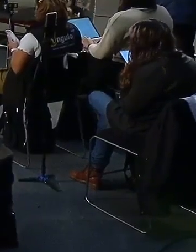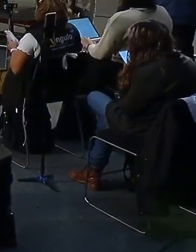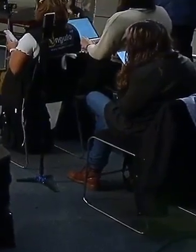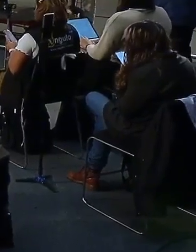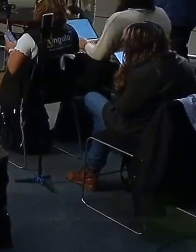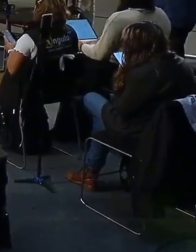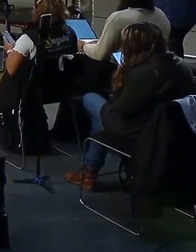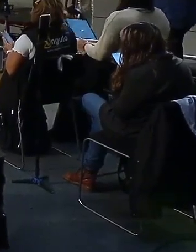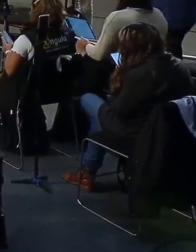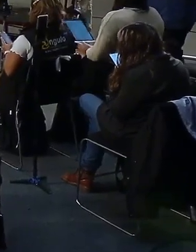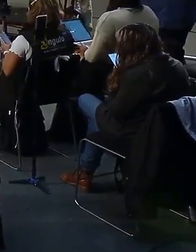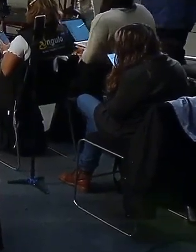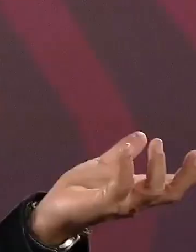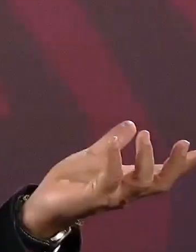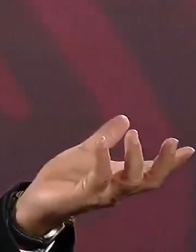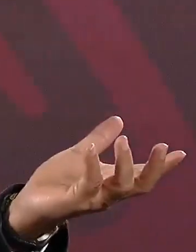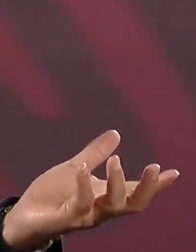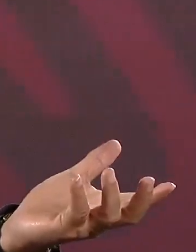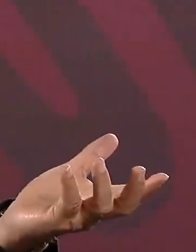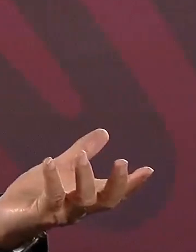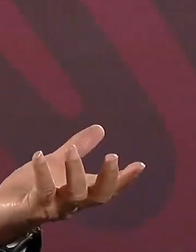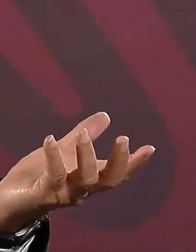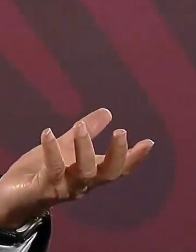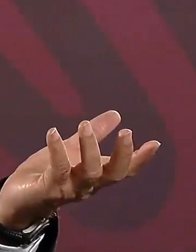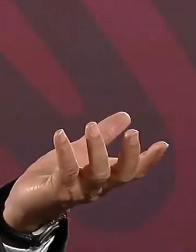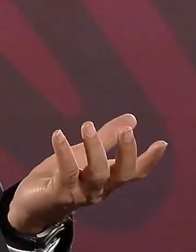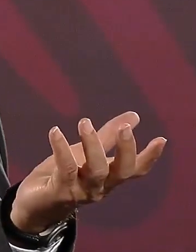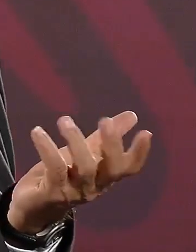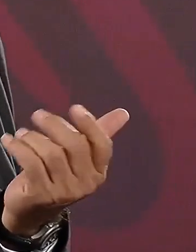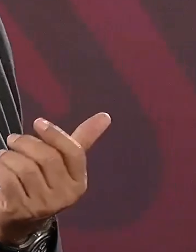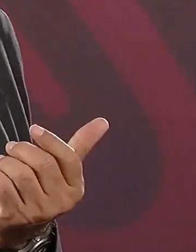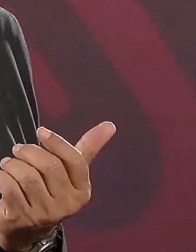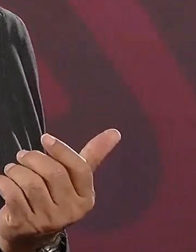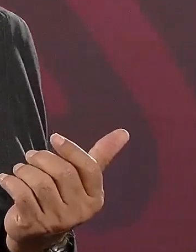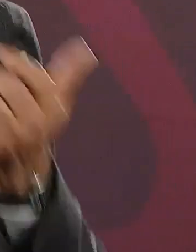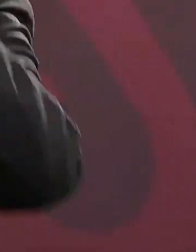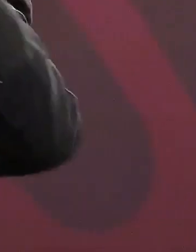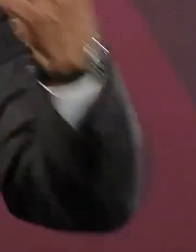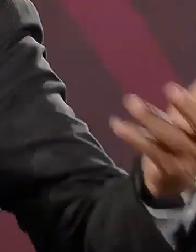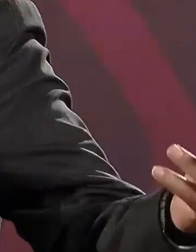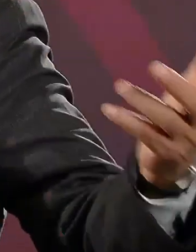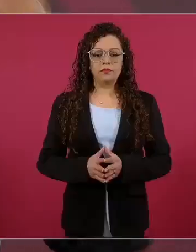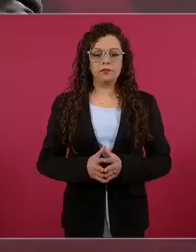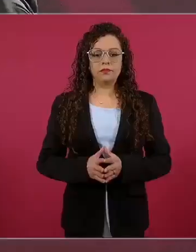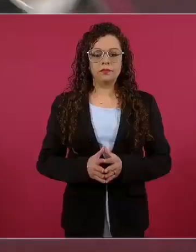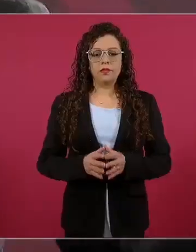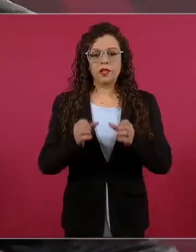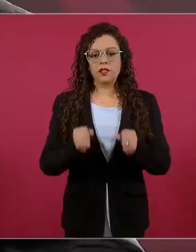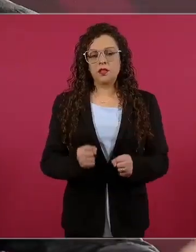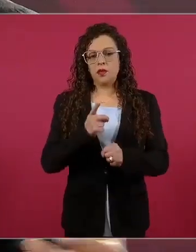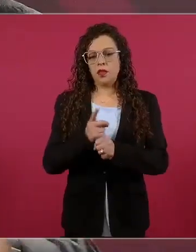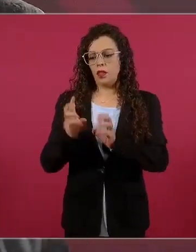y que no se pueda tomar ningún acuerdo de manera abierta donde